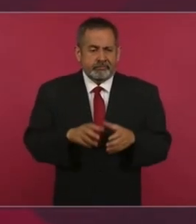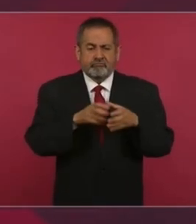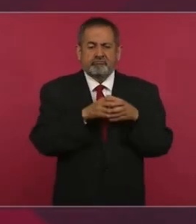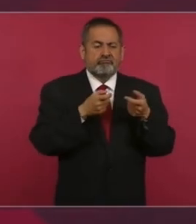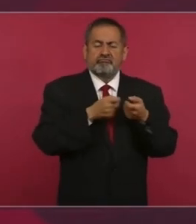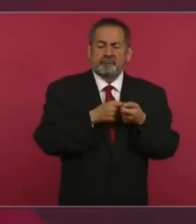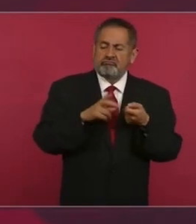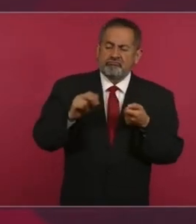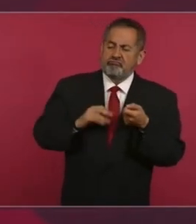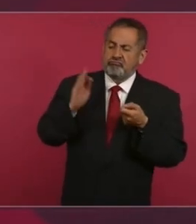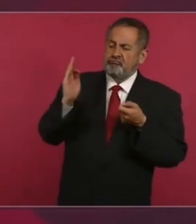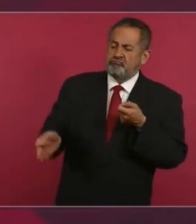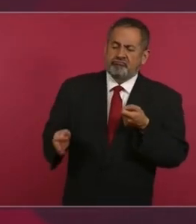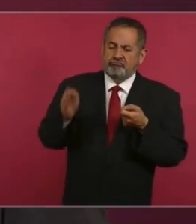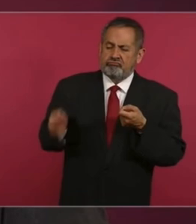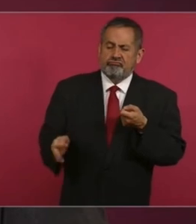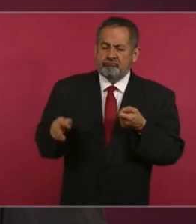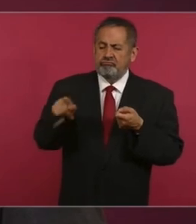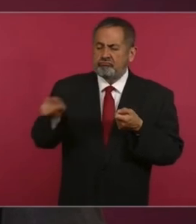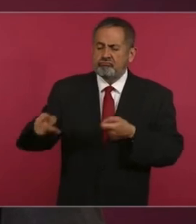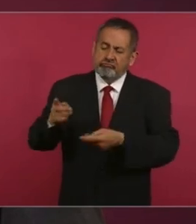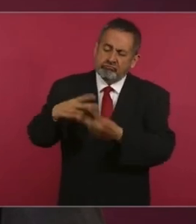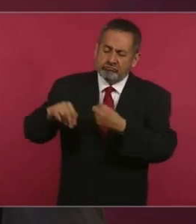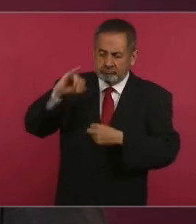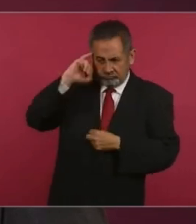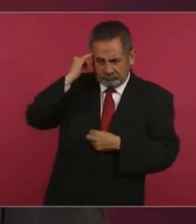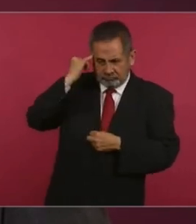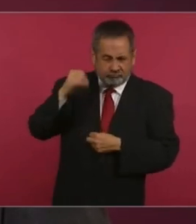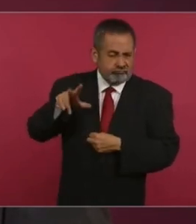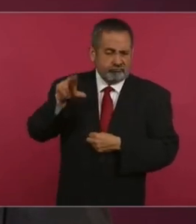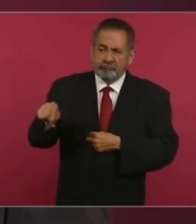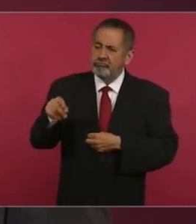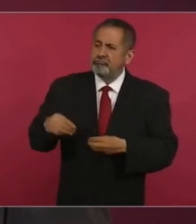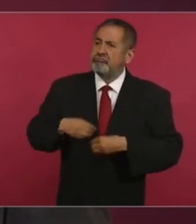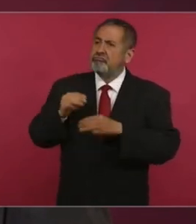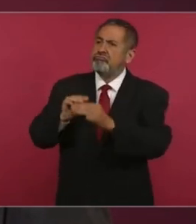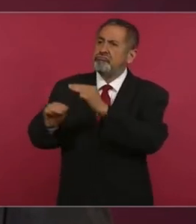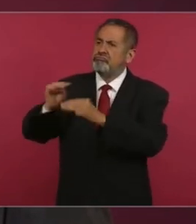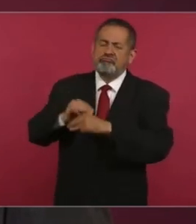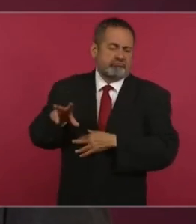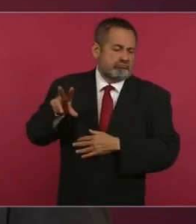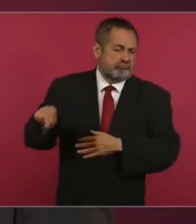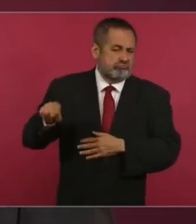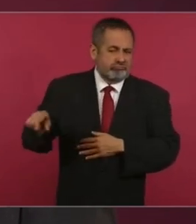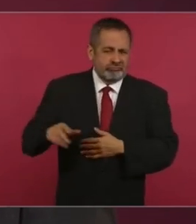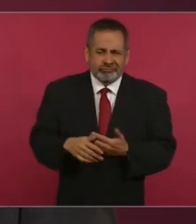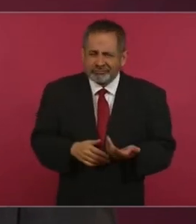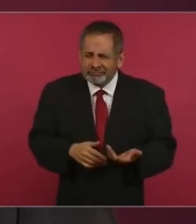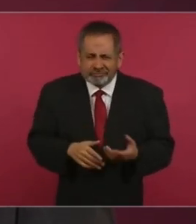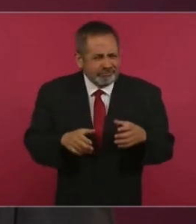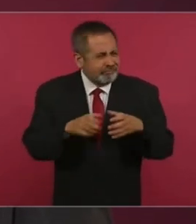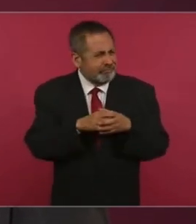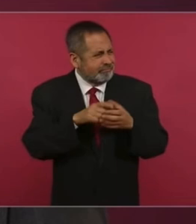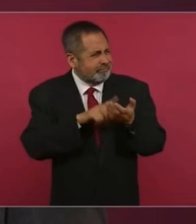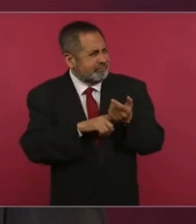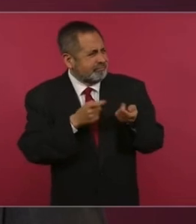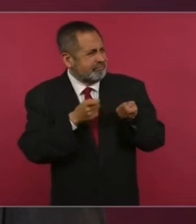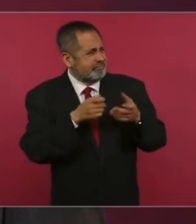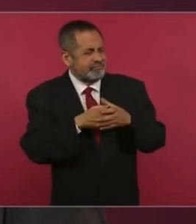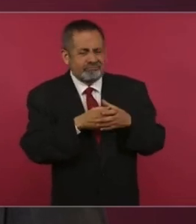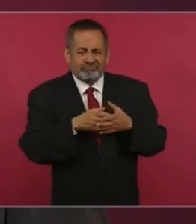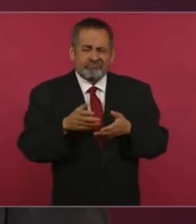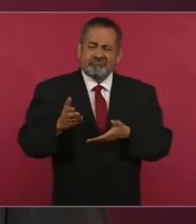por ser indígena, por ser de la sierra, una actitud muy